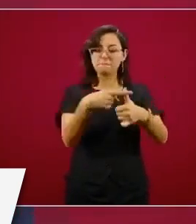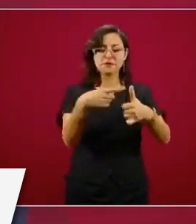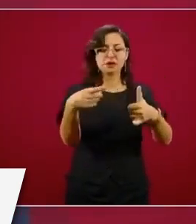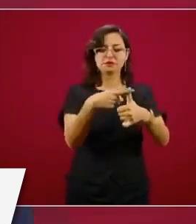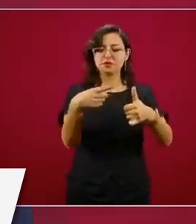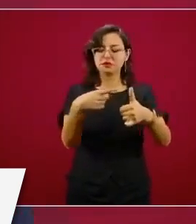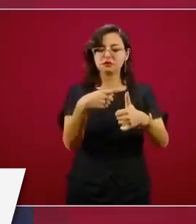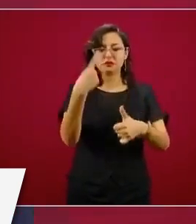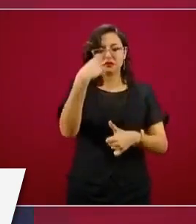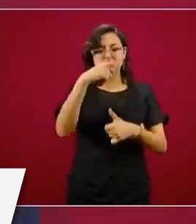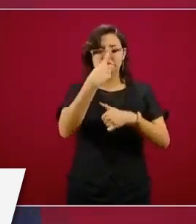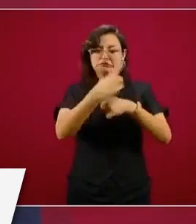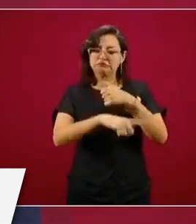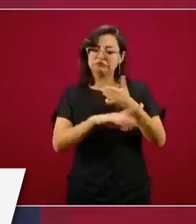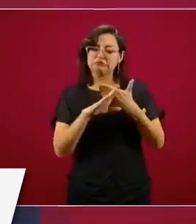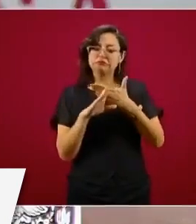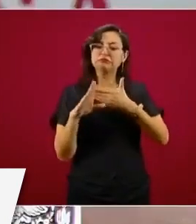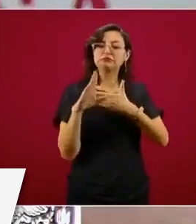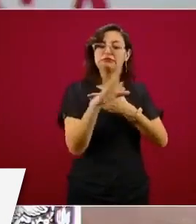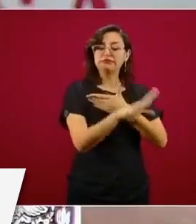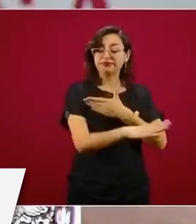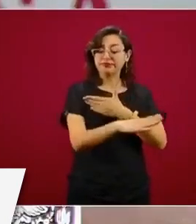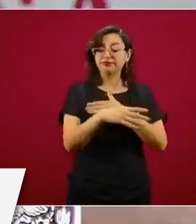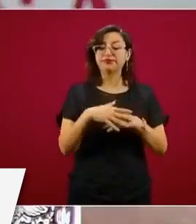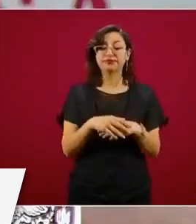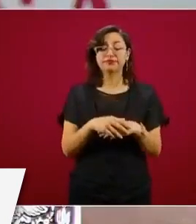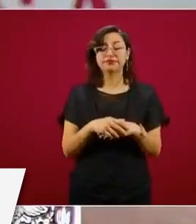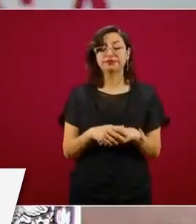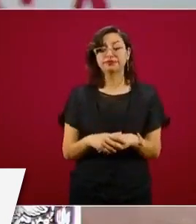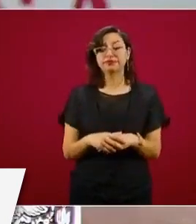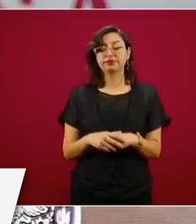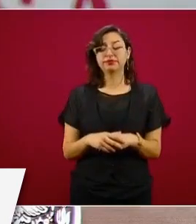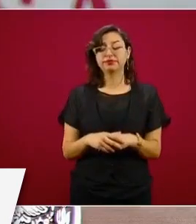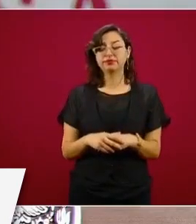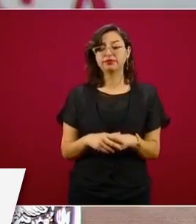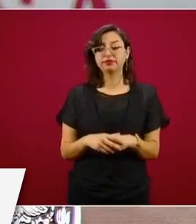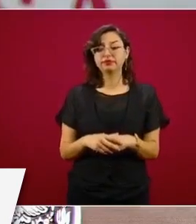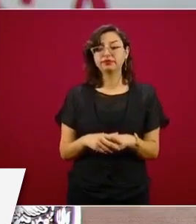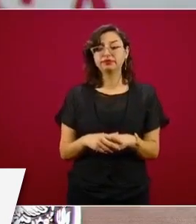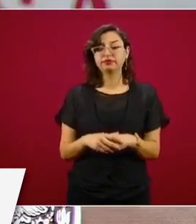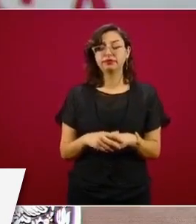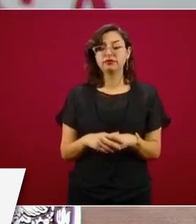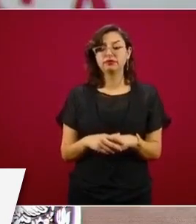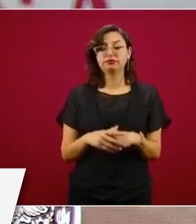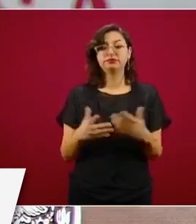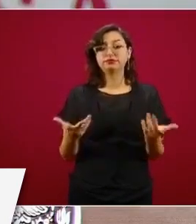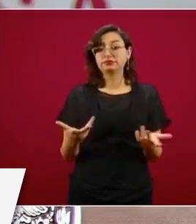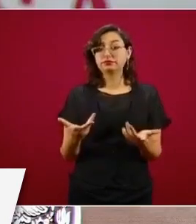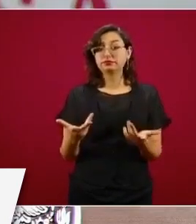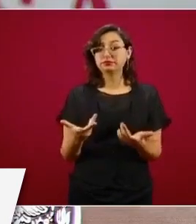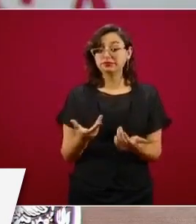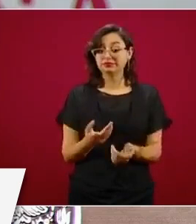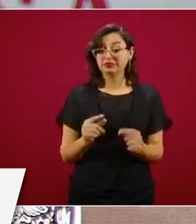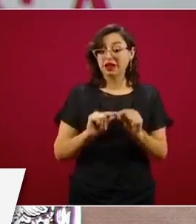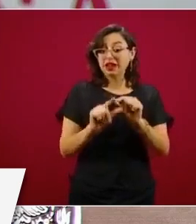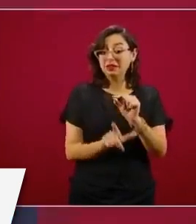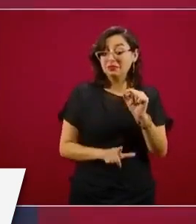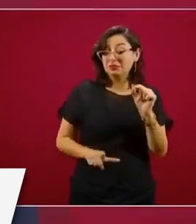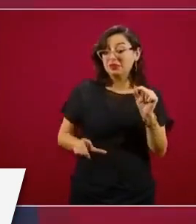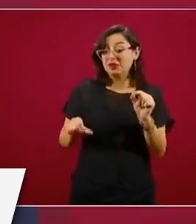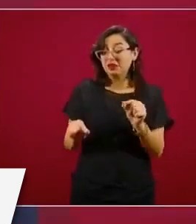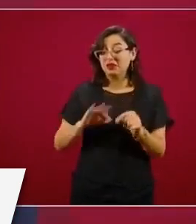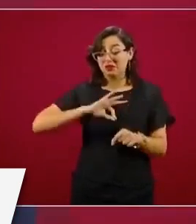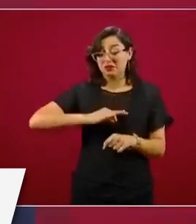Además, todavía viene un tiempo